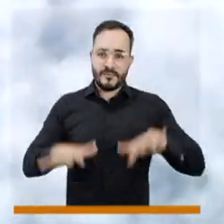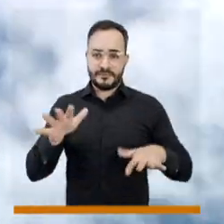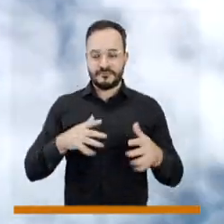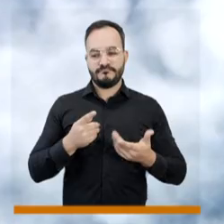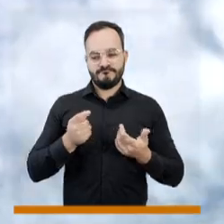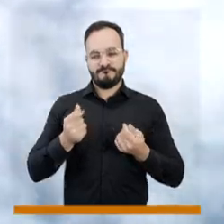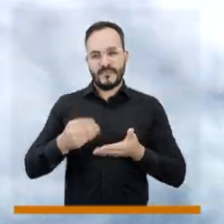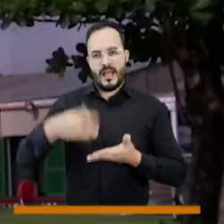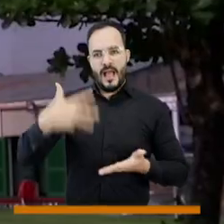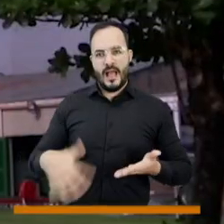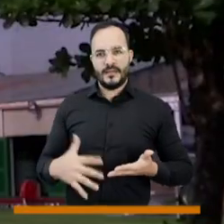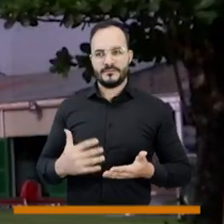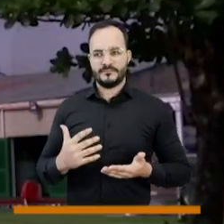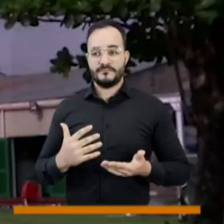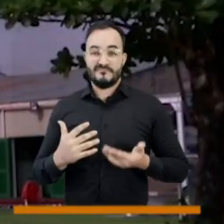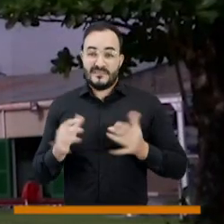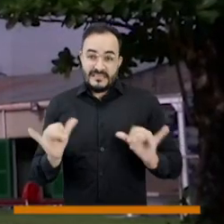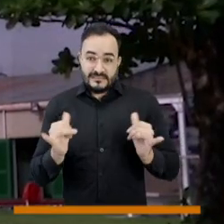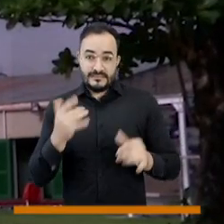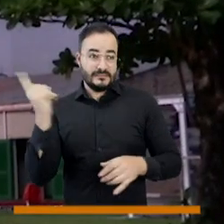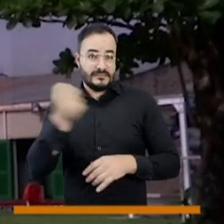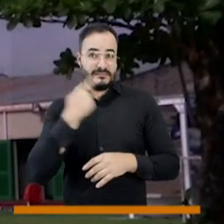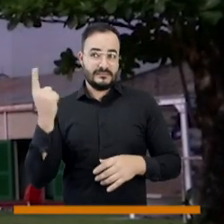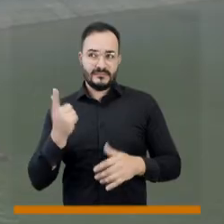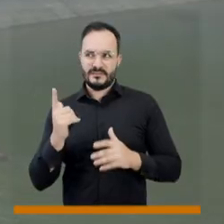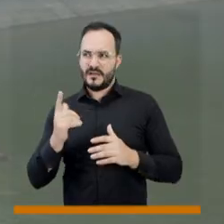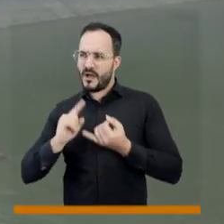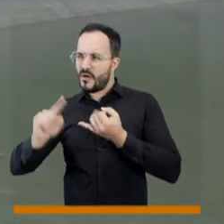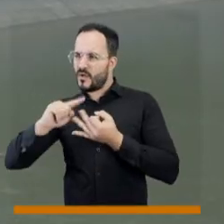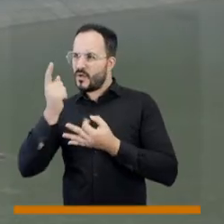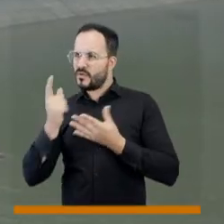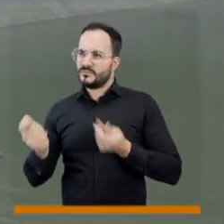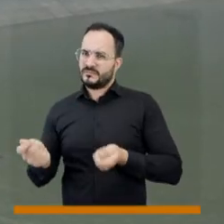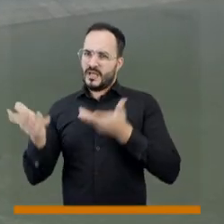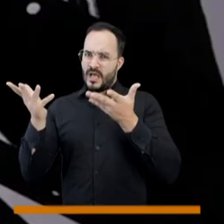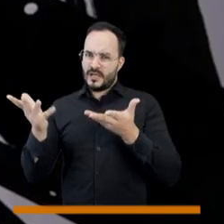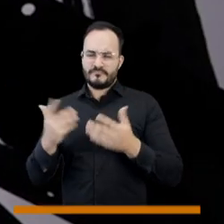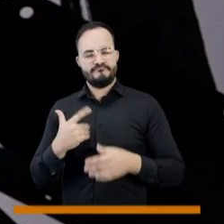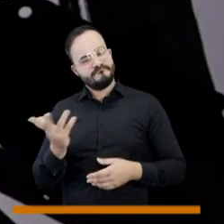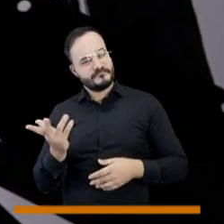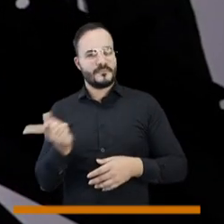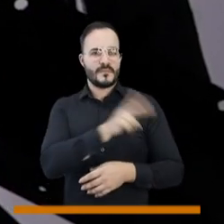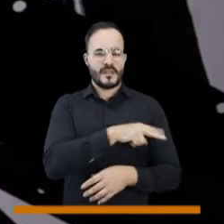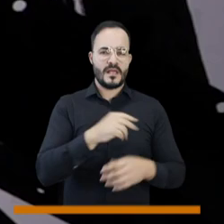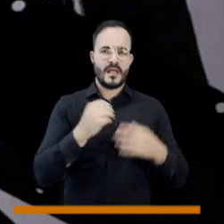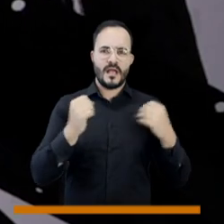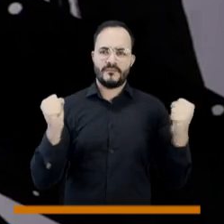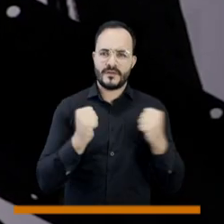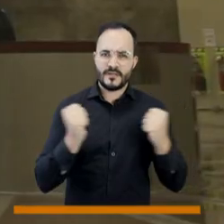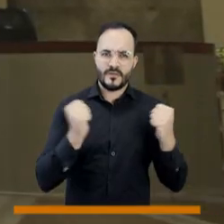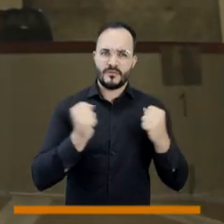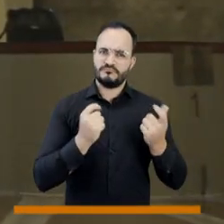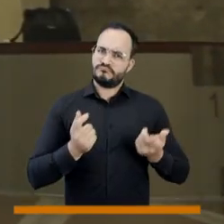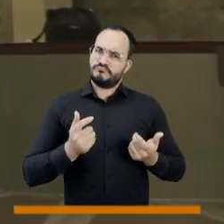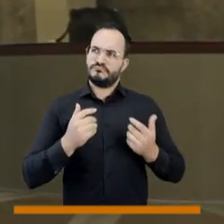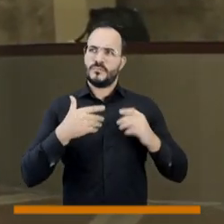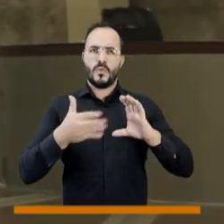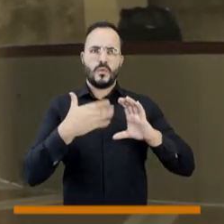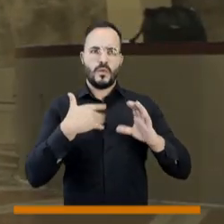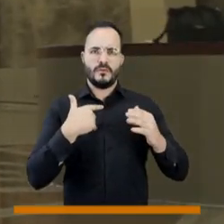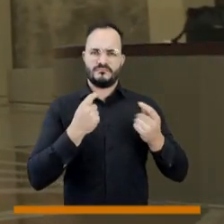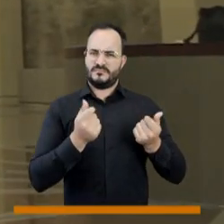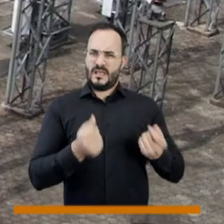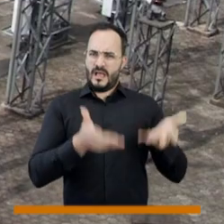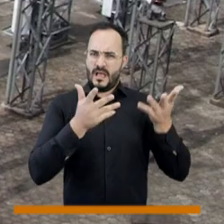la generación a veces puede ser muy grande o muy pequeña, es muy costosa si estamos en verano o es más barato si estamos en invierno, de todas maneras seguimos pagando